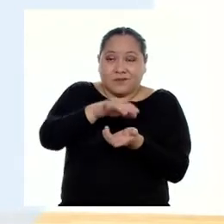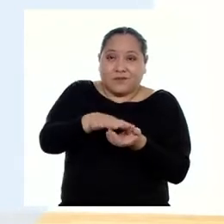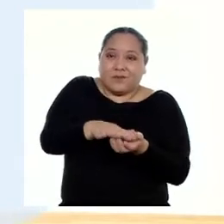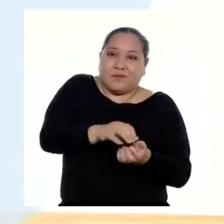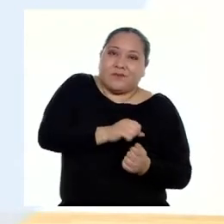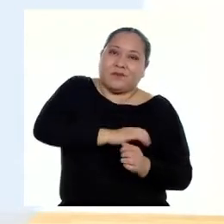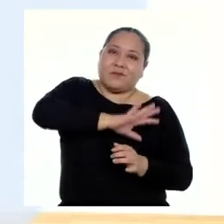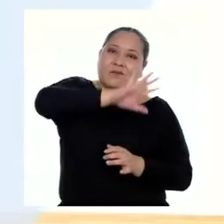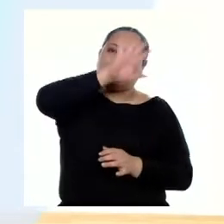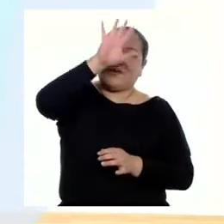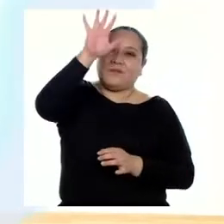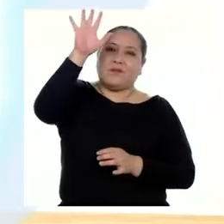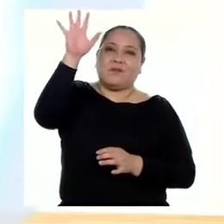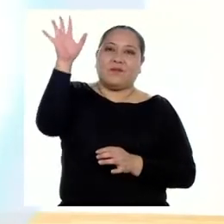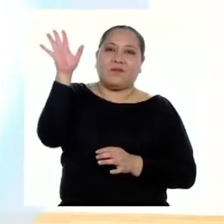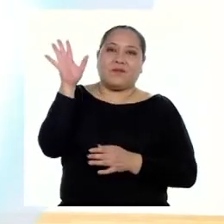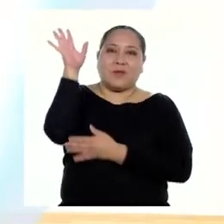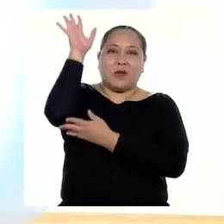Estiro el brazo, vamos.